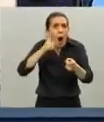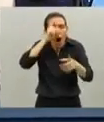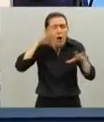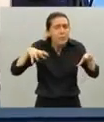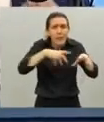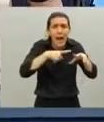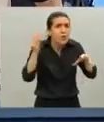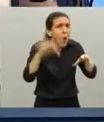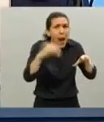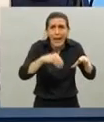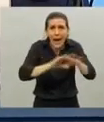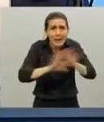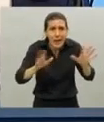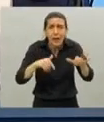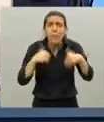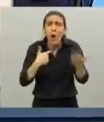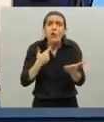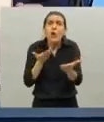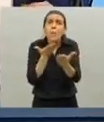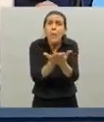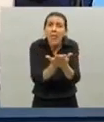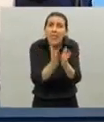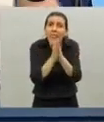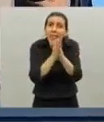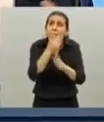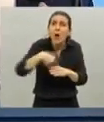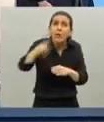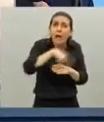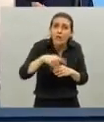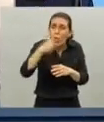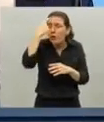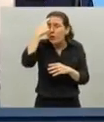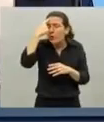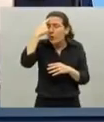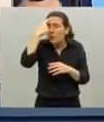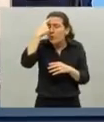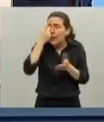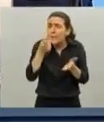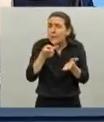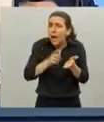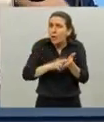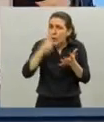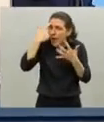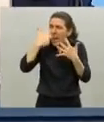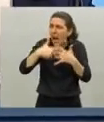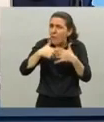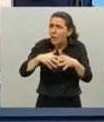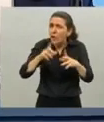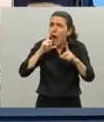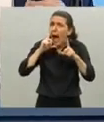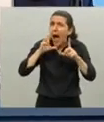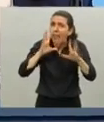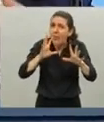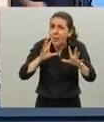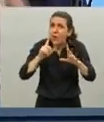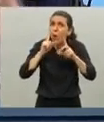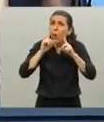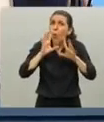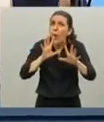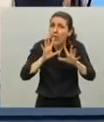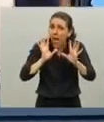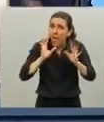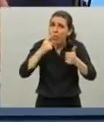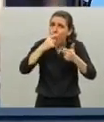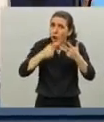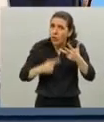eso es que tenemos que pedirle a todos que vuelvan a tensar los cuidados vuelvan a prestar atención que tal vez